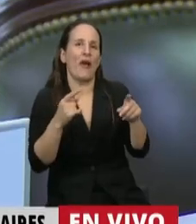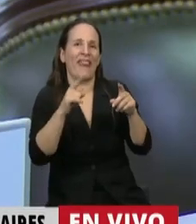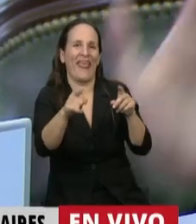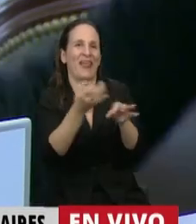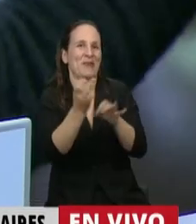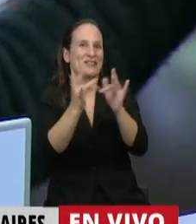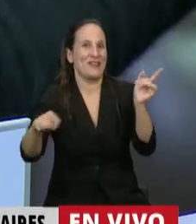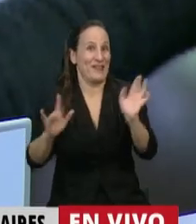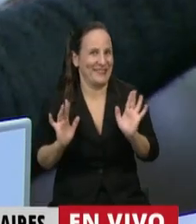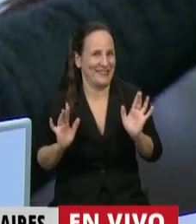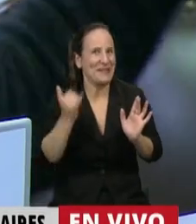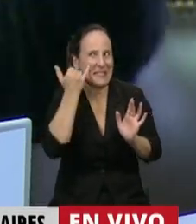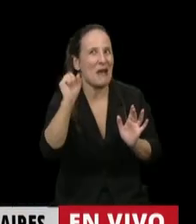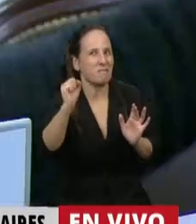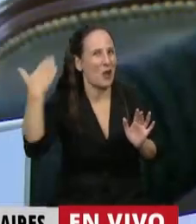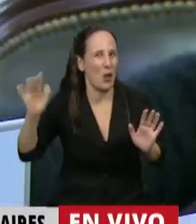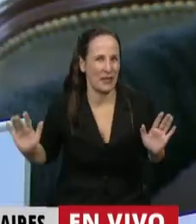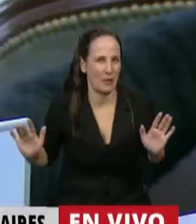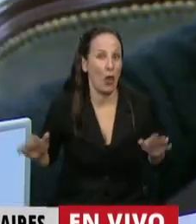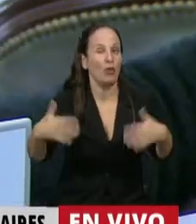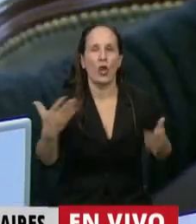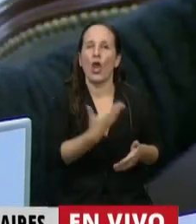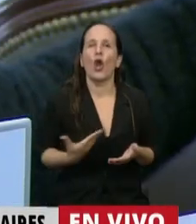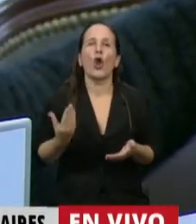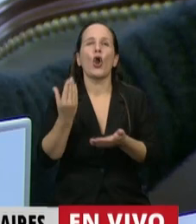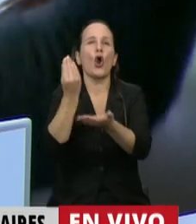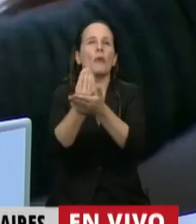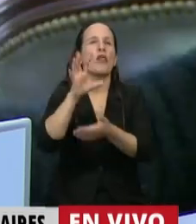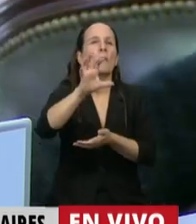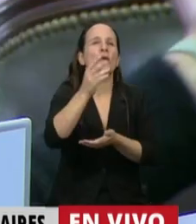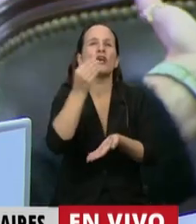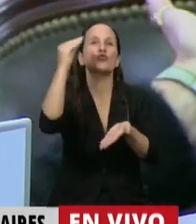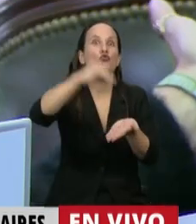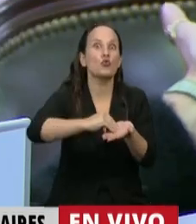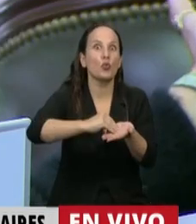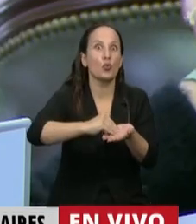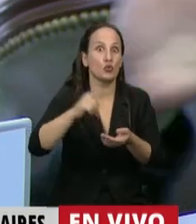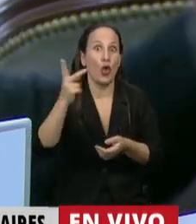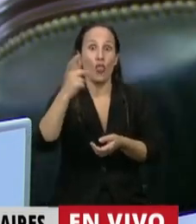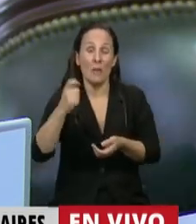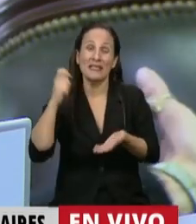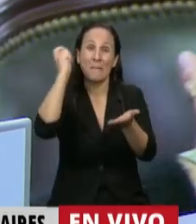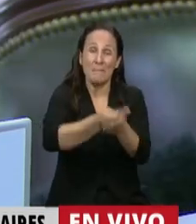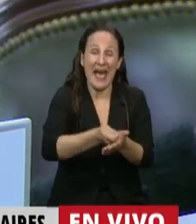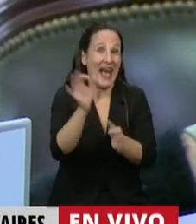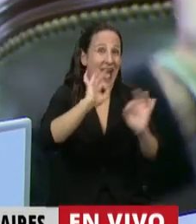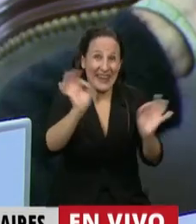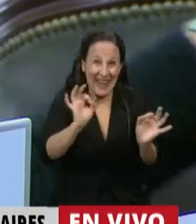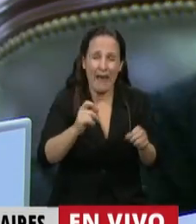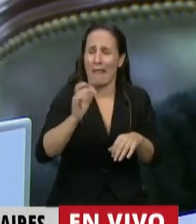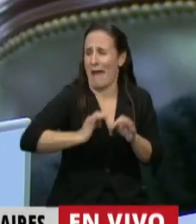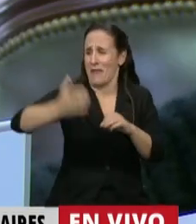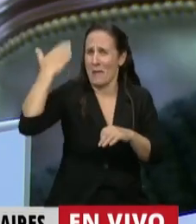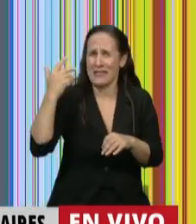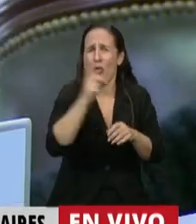ejemplos. Y entonces de pronto, por ejemplo, Arcioni, gobernador de Chubut, hace dos meses que no le pagan los docentes. Tuvimos todo el año pasado